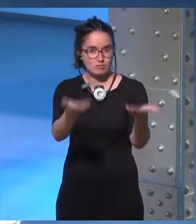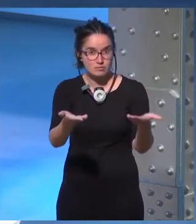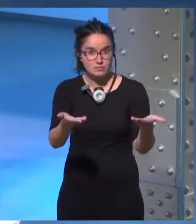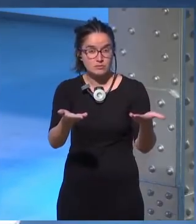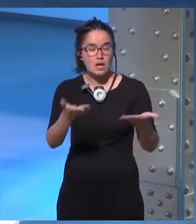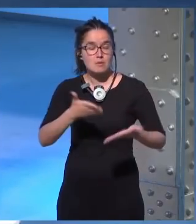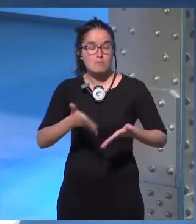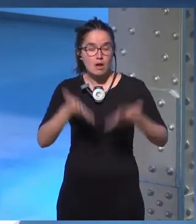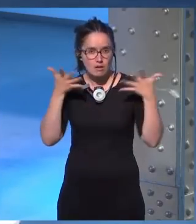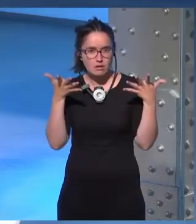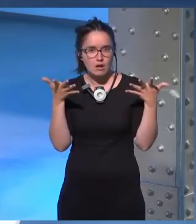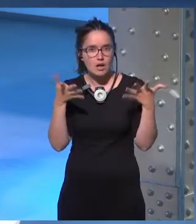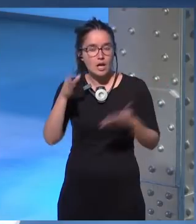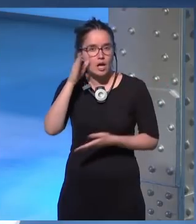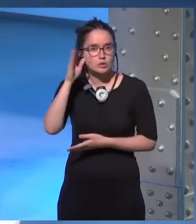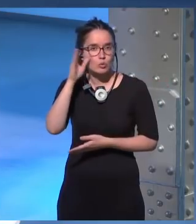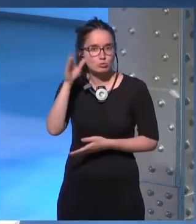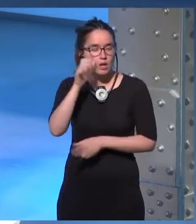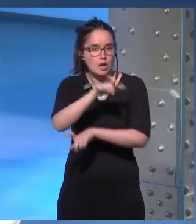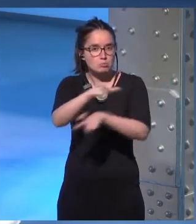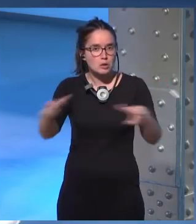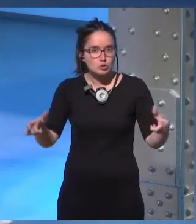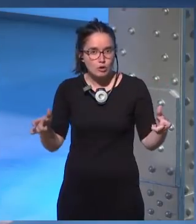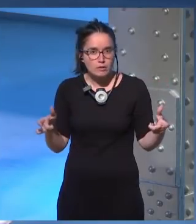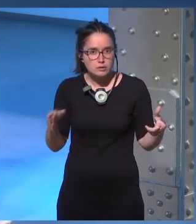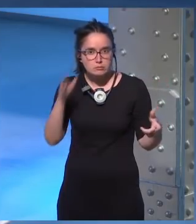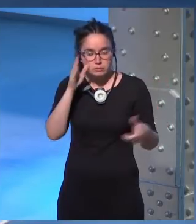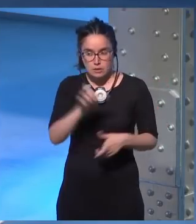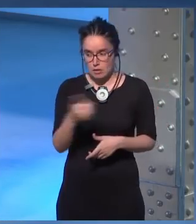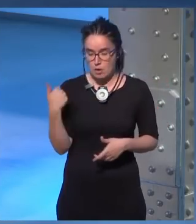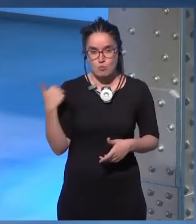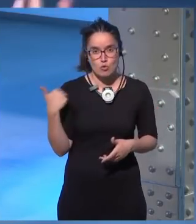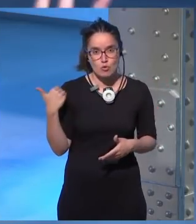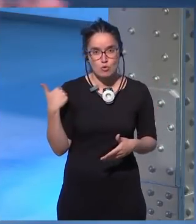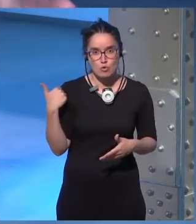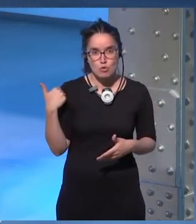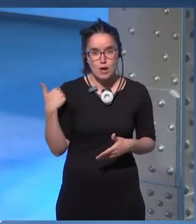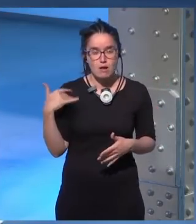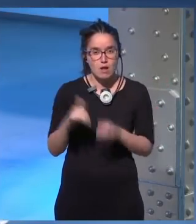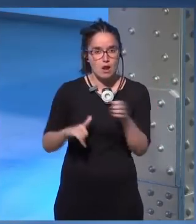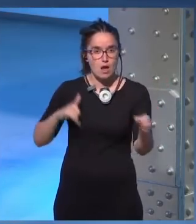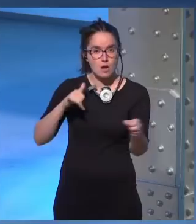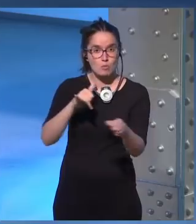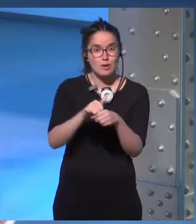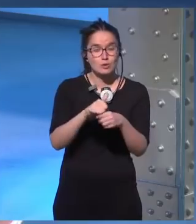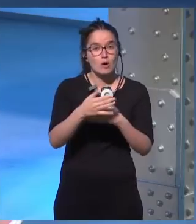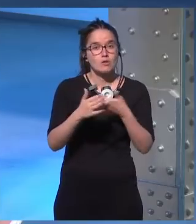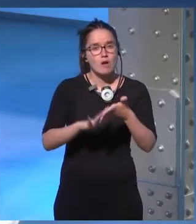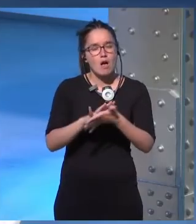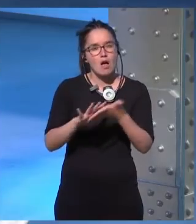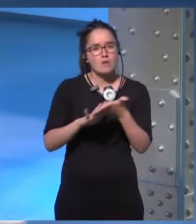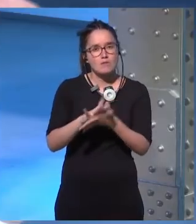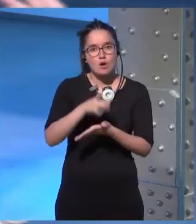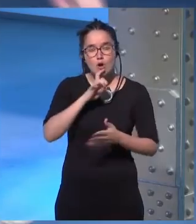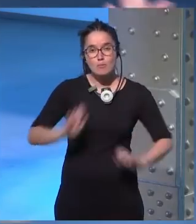y me encanta escuchar a gente como la que he oído hace unos días en el aeropuerto cuando hablaba de